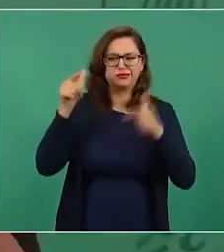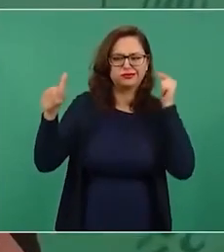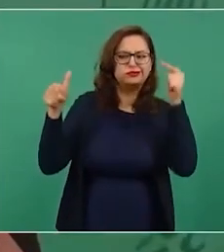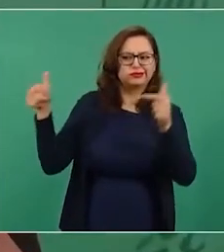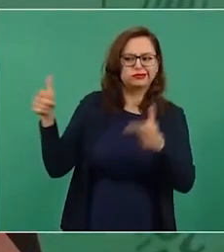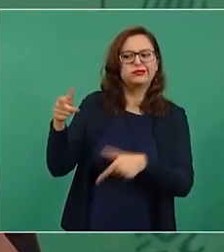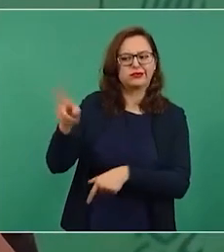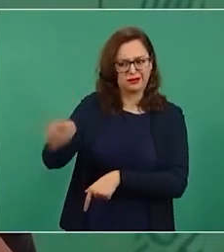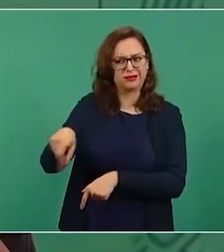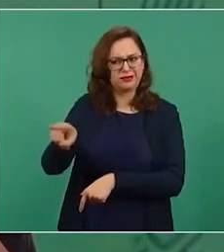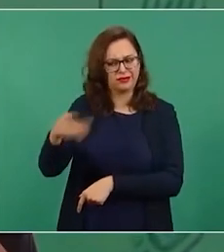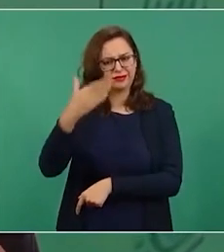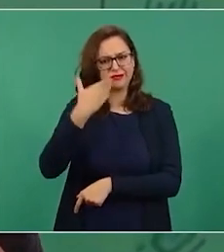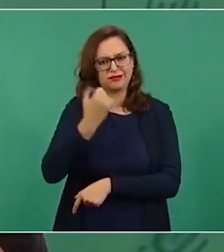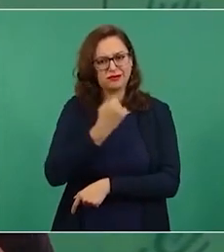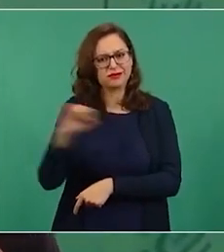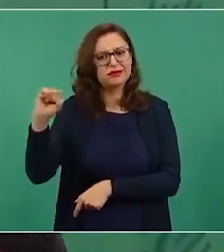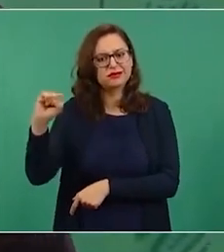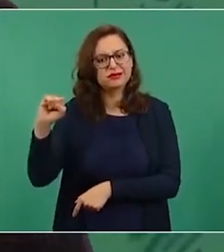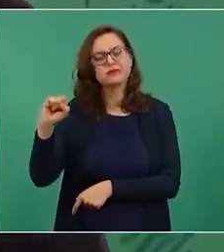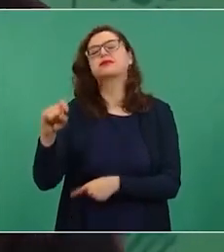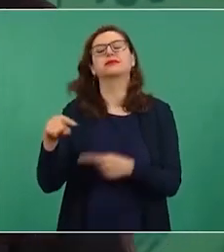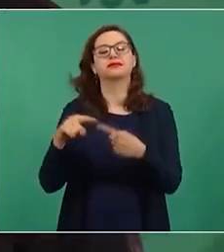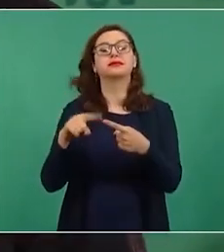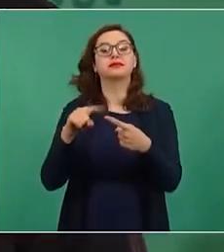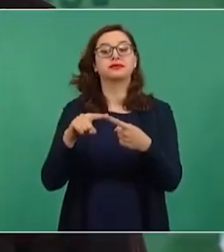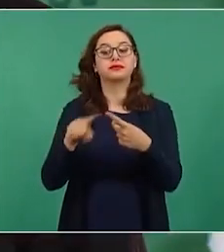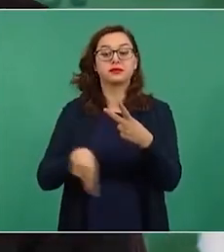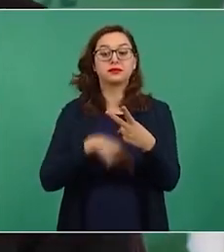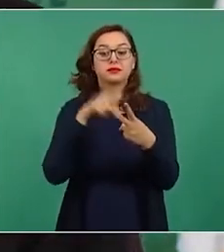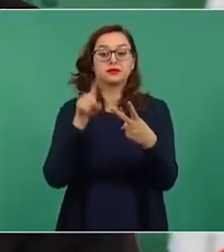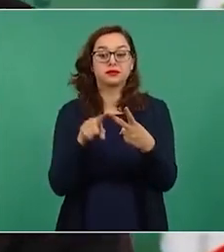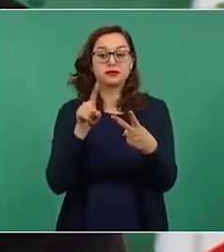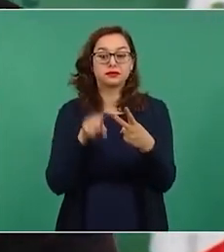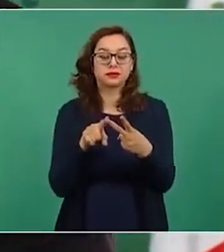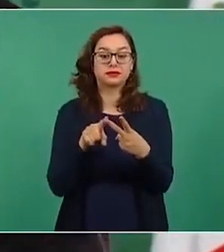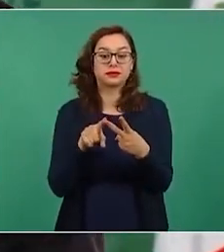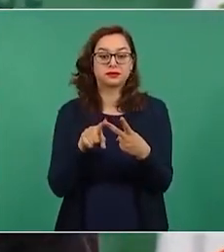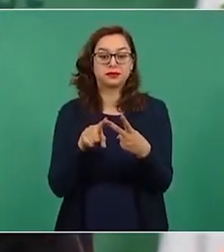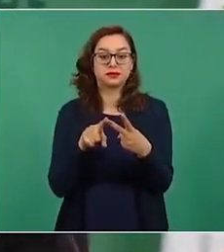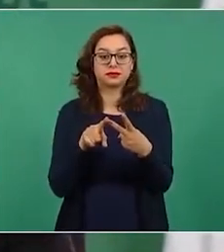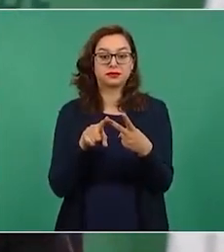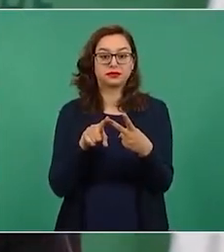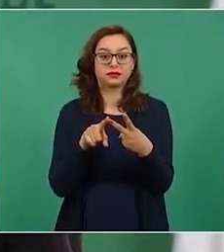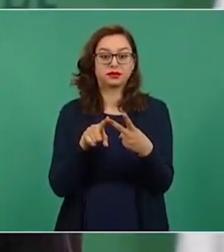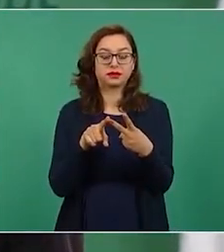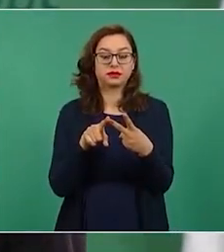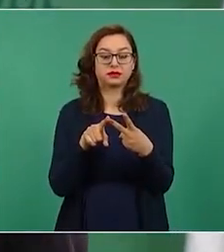Pero la otra razón fue también para